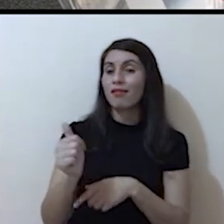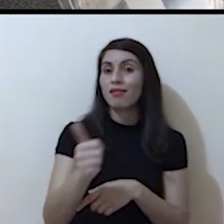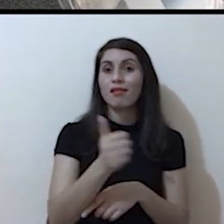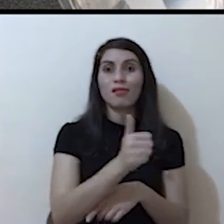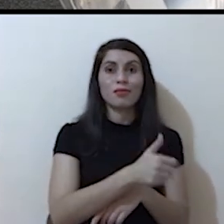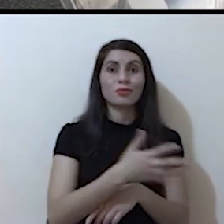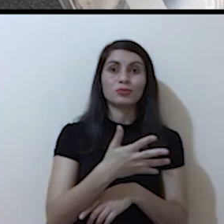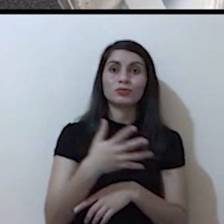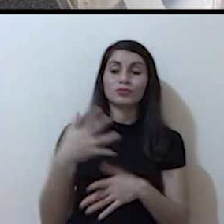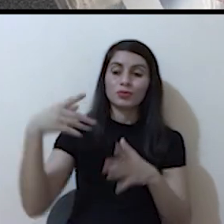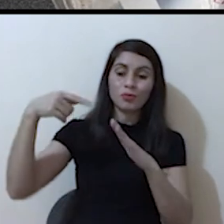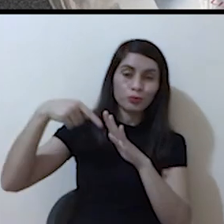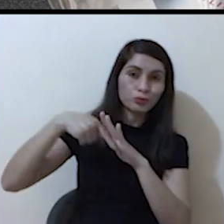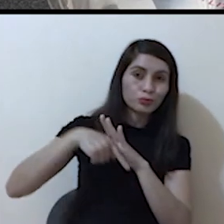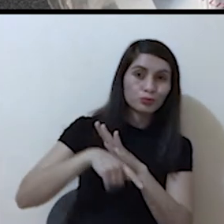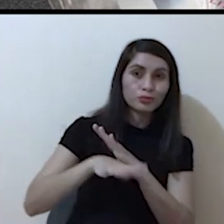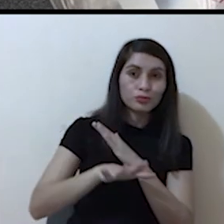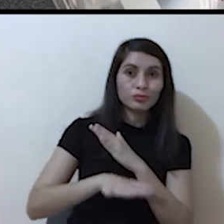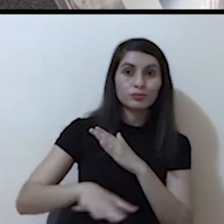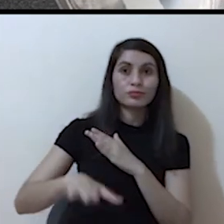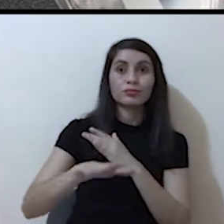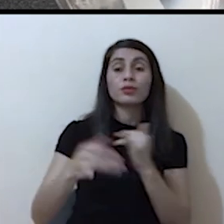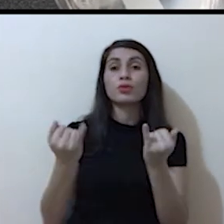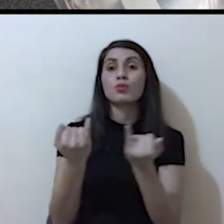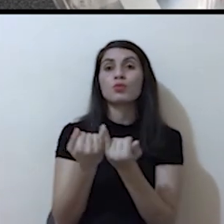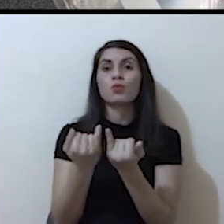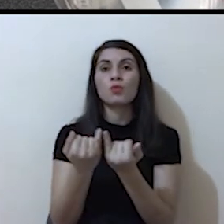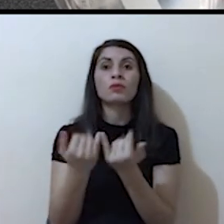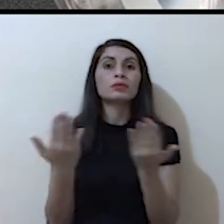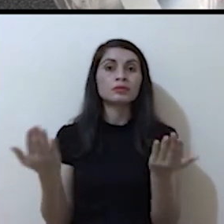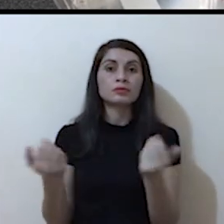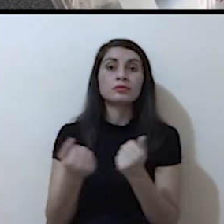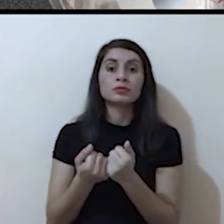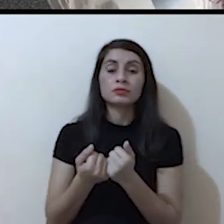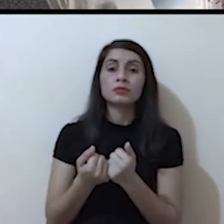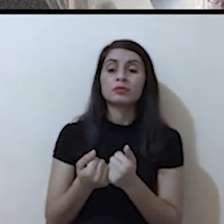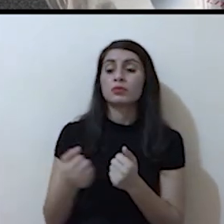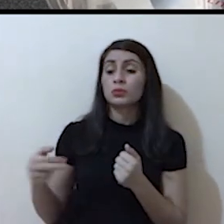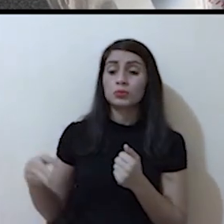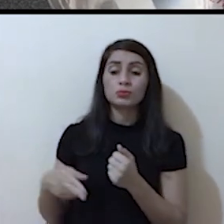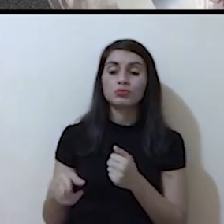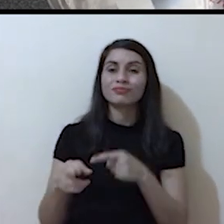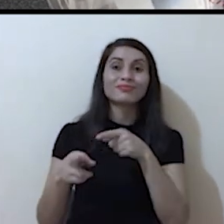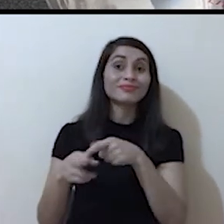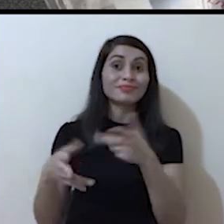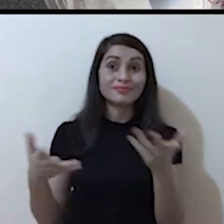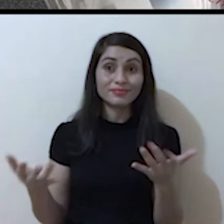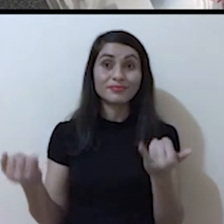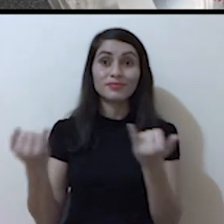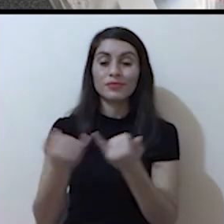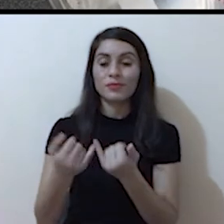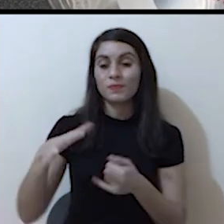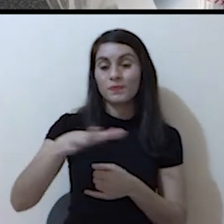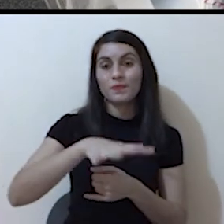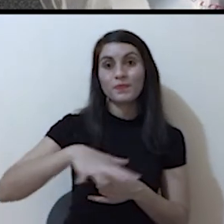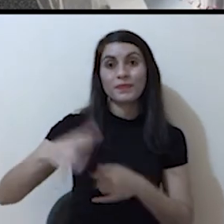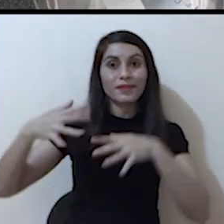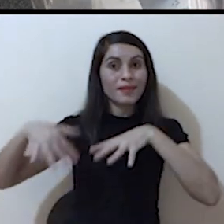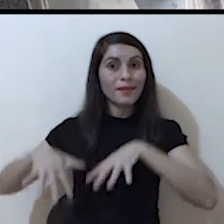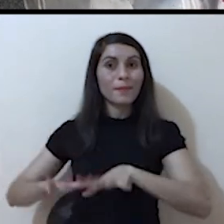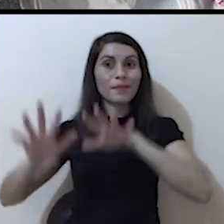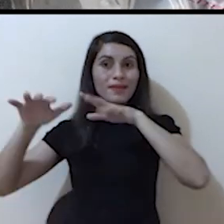las fuentes subterráneas. Estas fuentes a su vez, como los ríos, van a desembocar